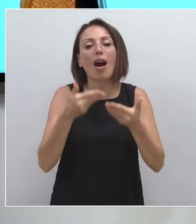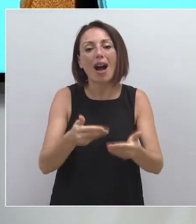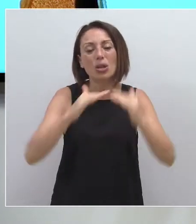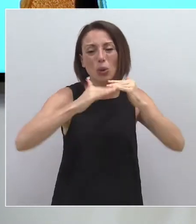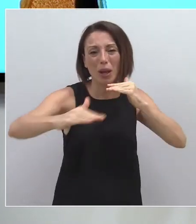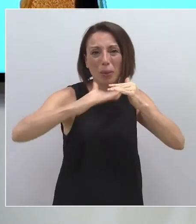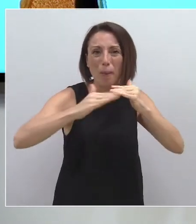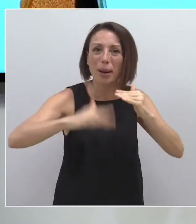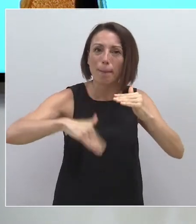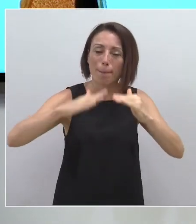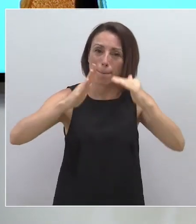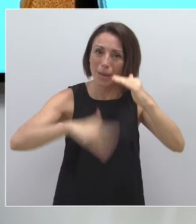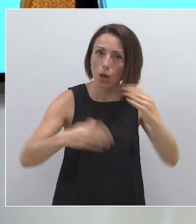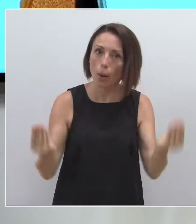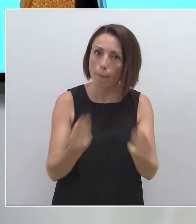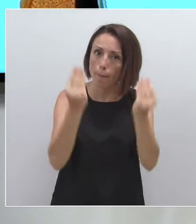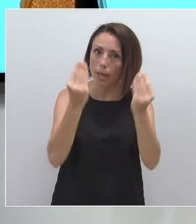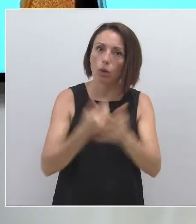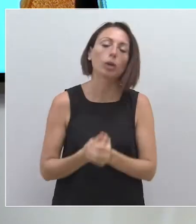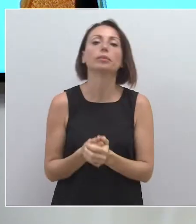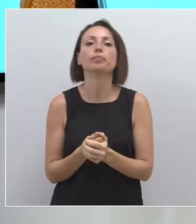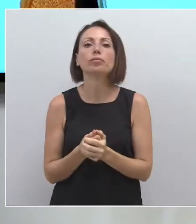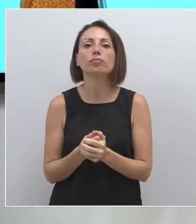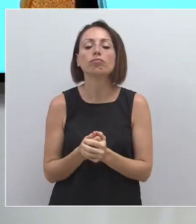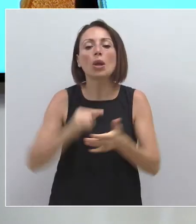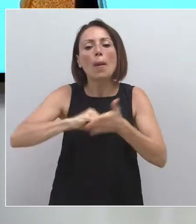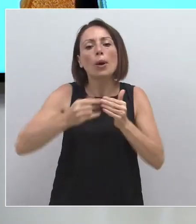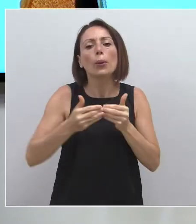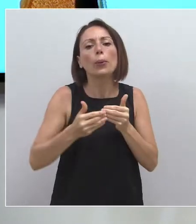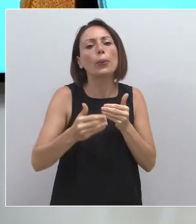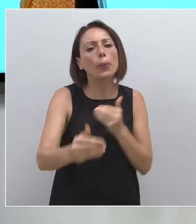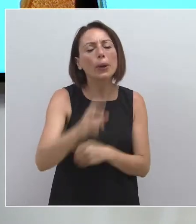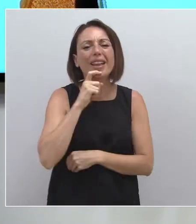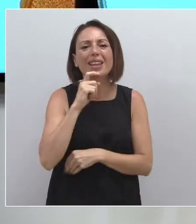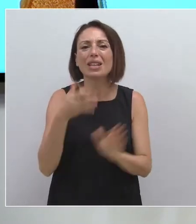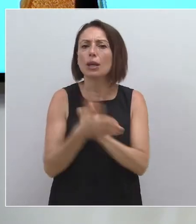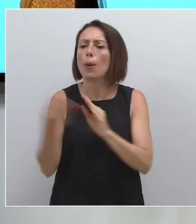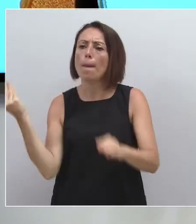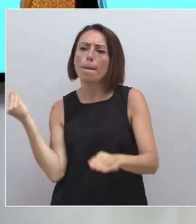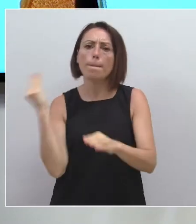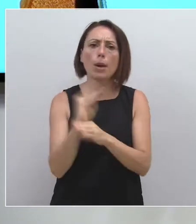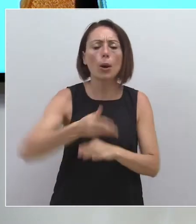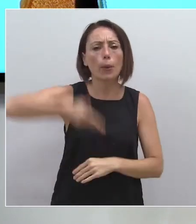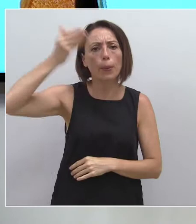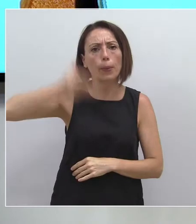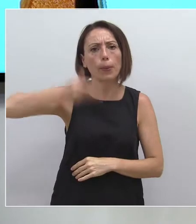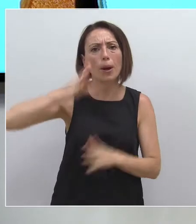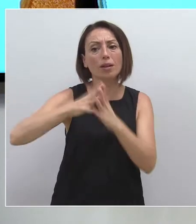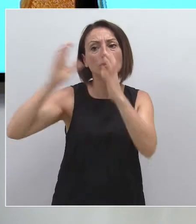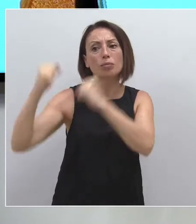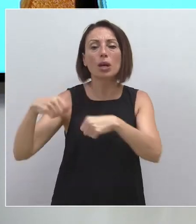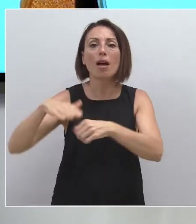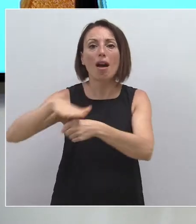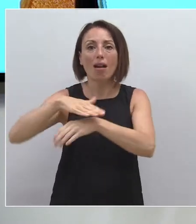ecosistema. Hablamos de proyectos largos y complejos que necesitan de una gran inversión y consenso entre las diferentes